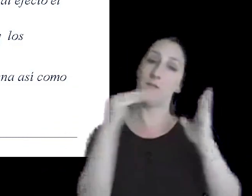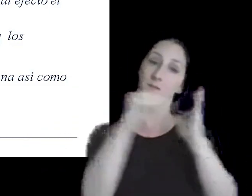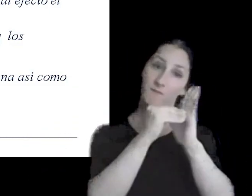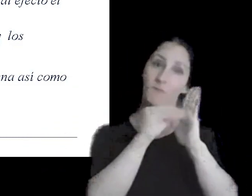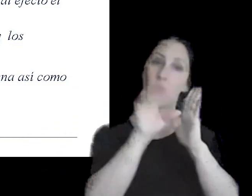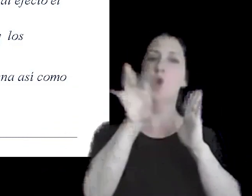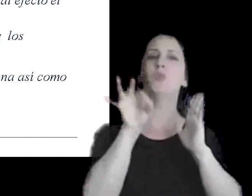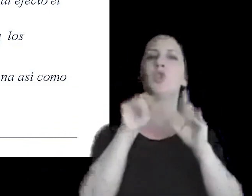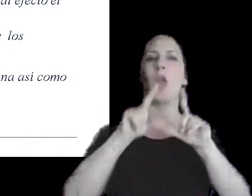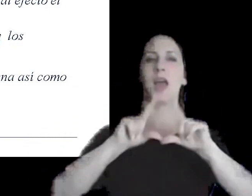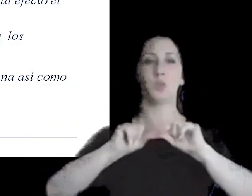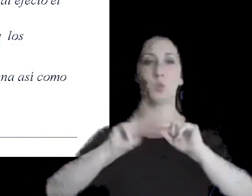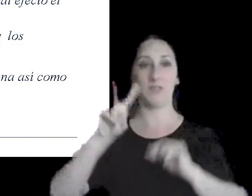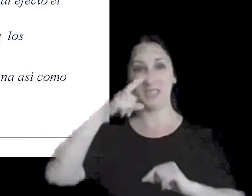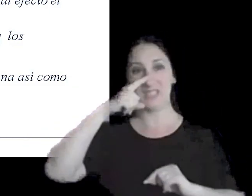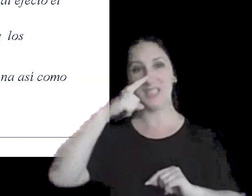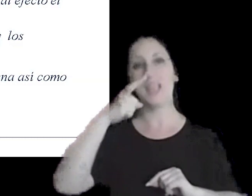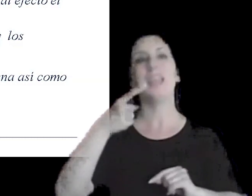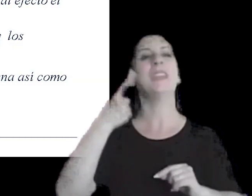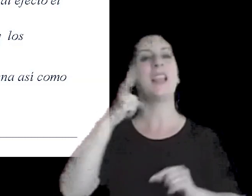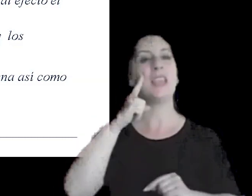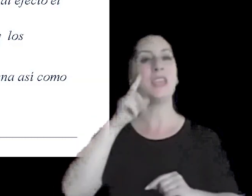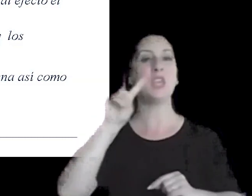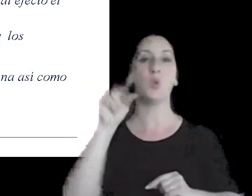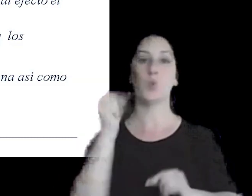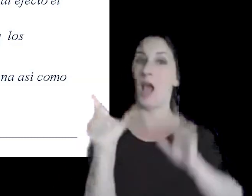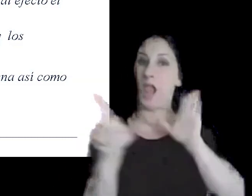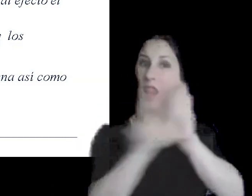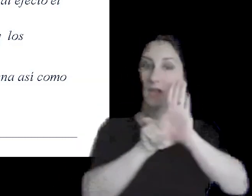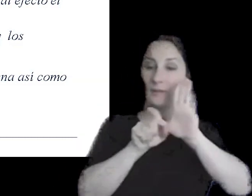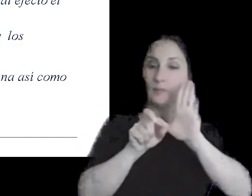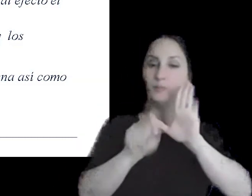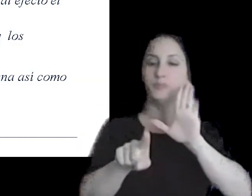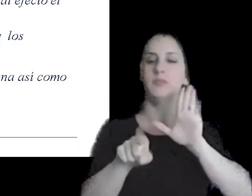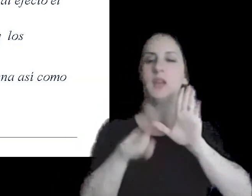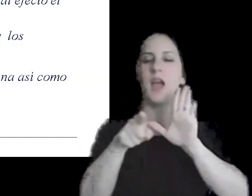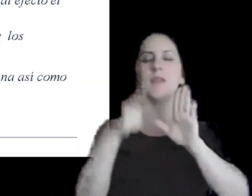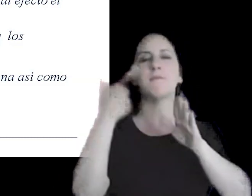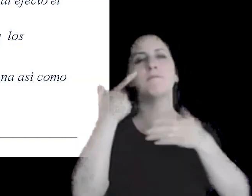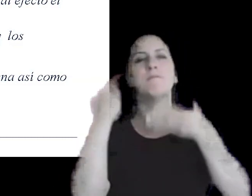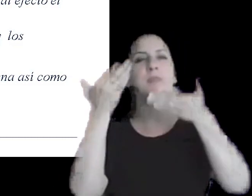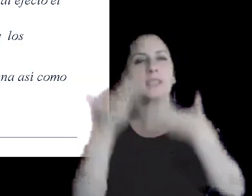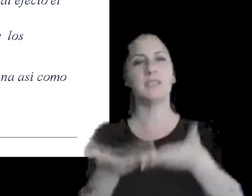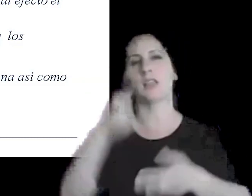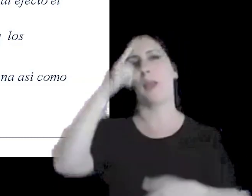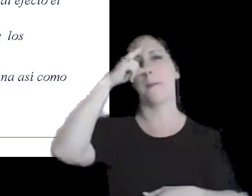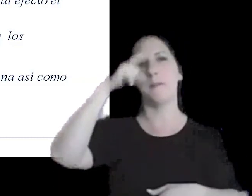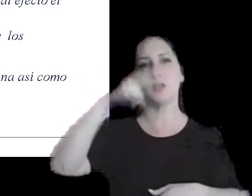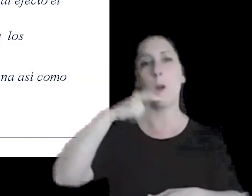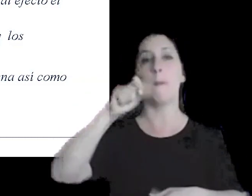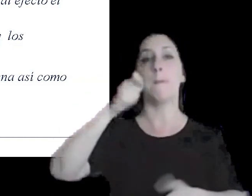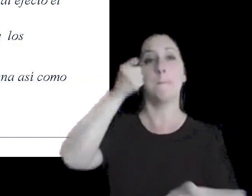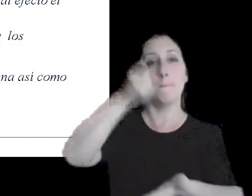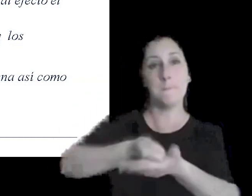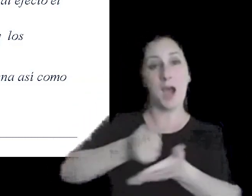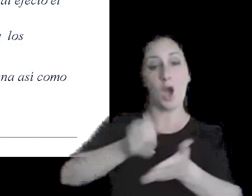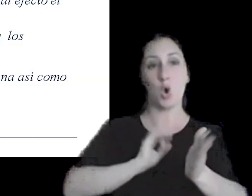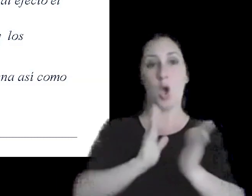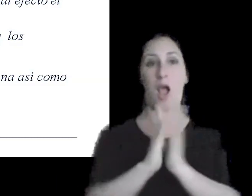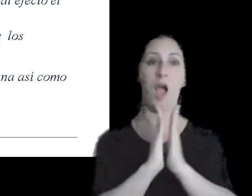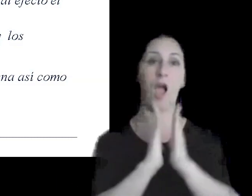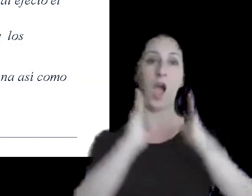veintisiete de la ley de impuesto al valor agregado que es el presentación mensual y pago anual cuando hay